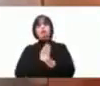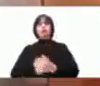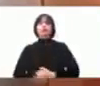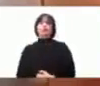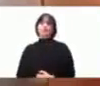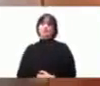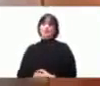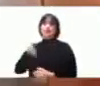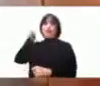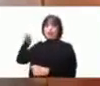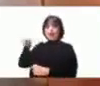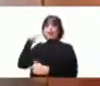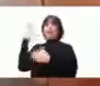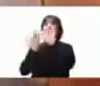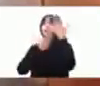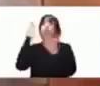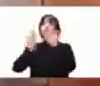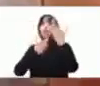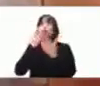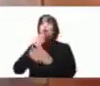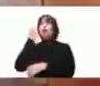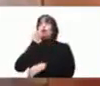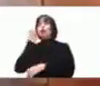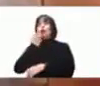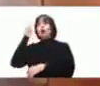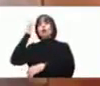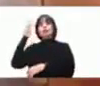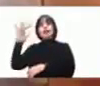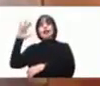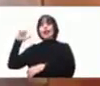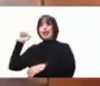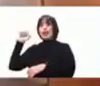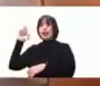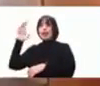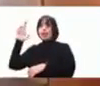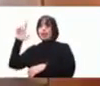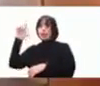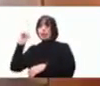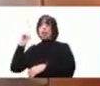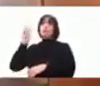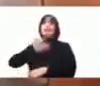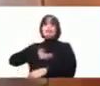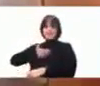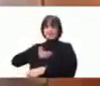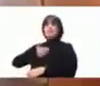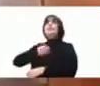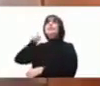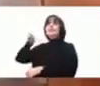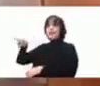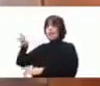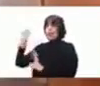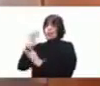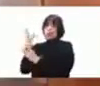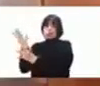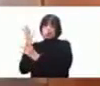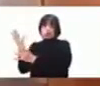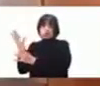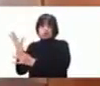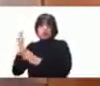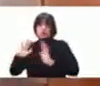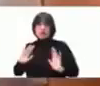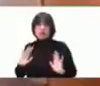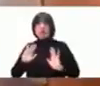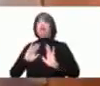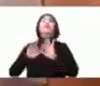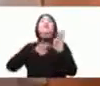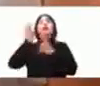Él estudió en la Academia de San Carlos, ahí en el centro. Ahí según me contó que le